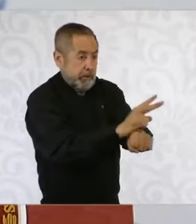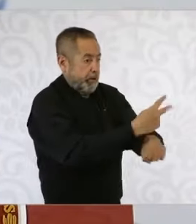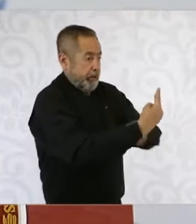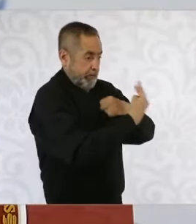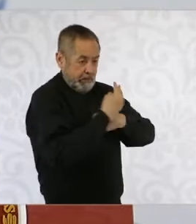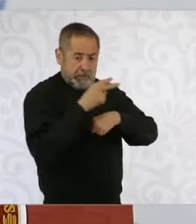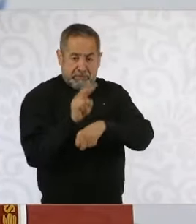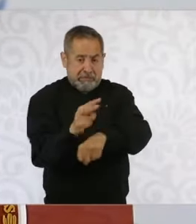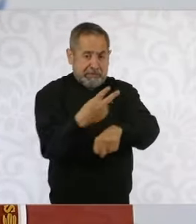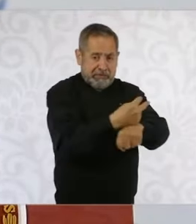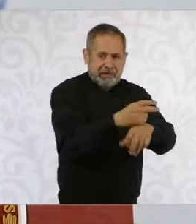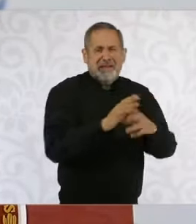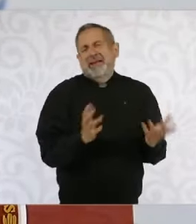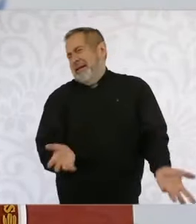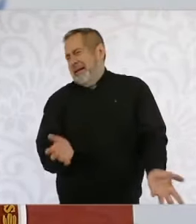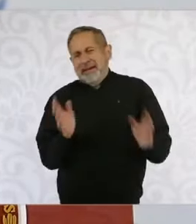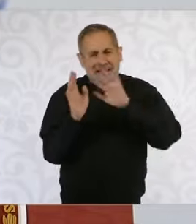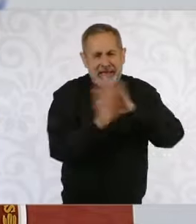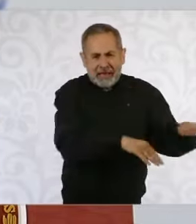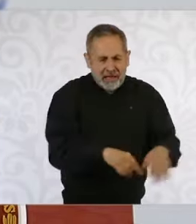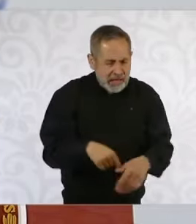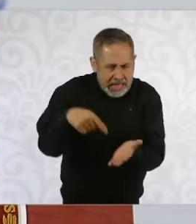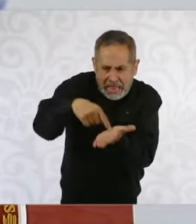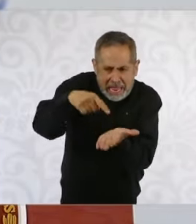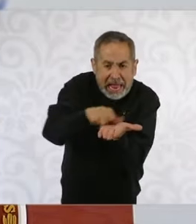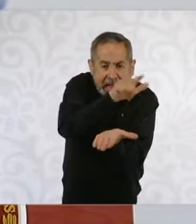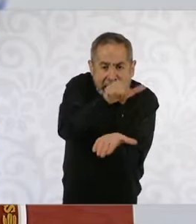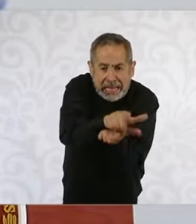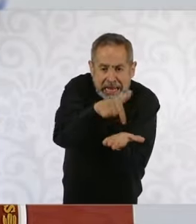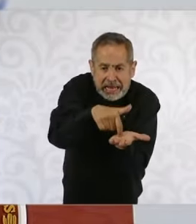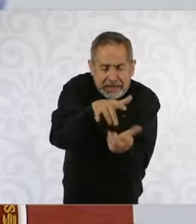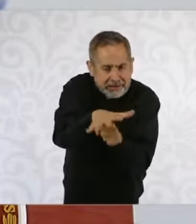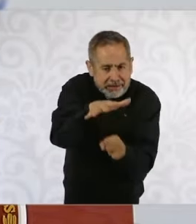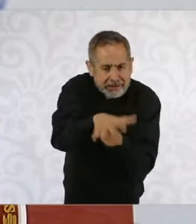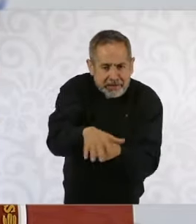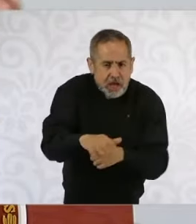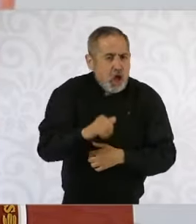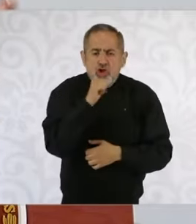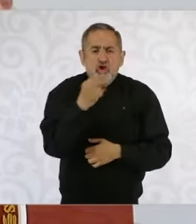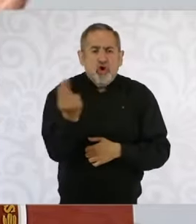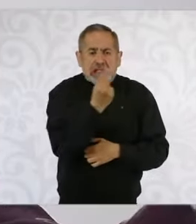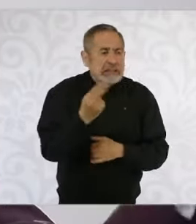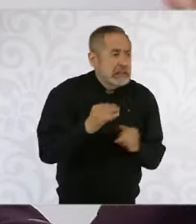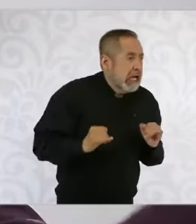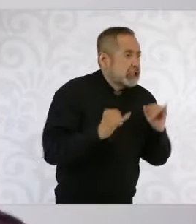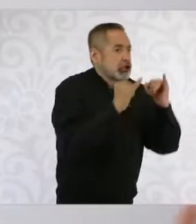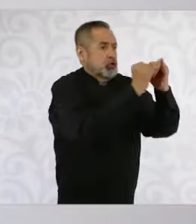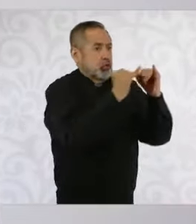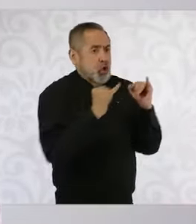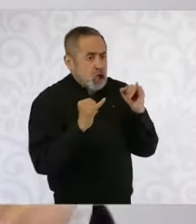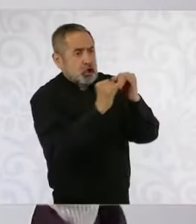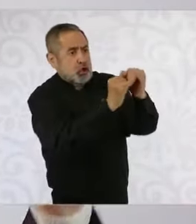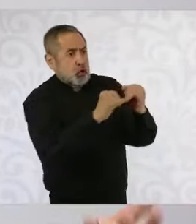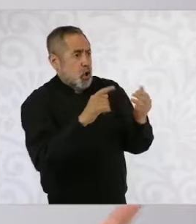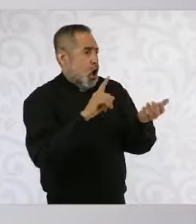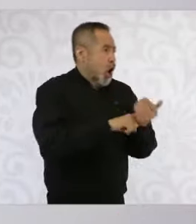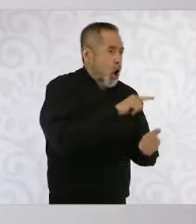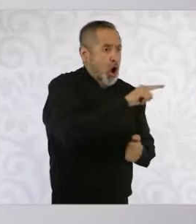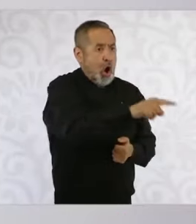que se cumpla la ley, eso es todo. Y para eso no requieres organismos y organismos y organismos y organismos